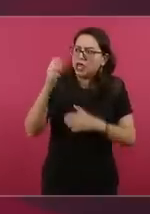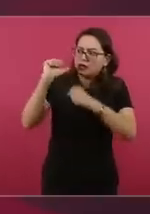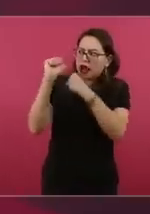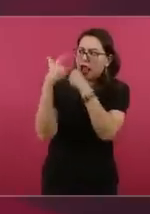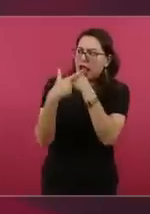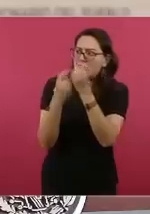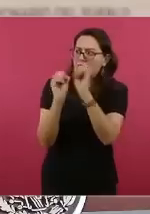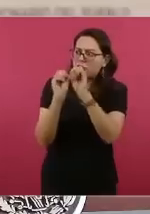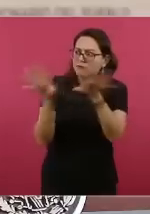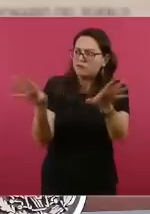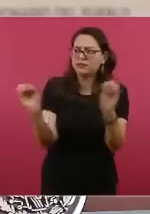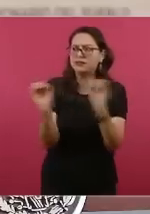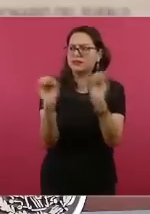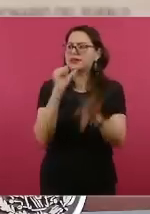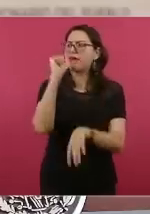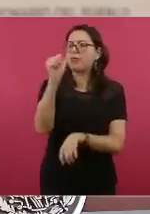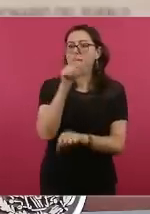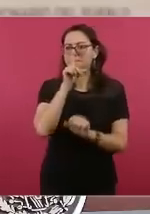silencio